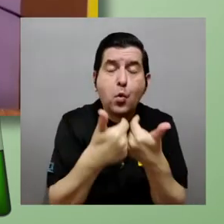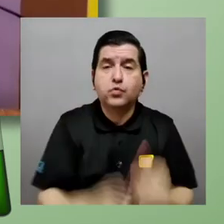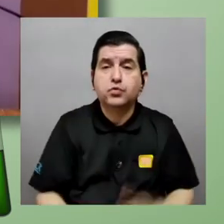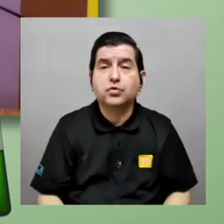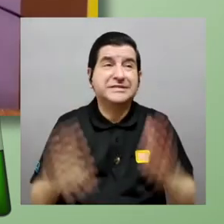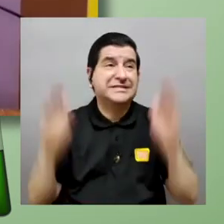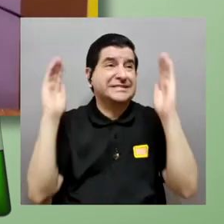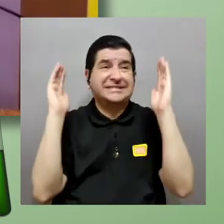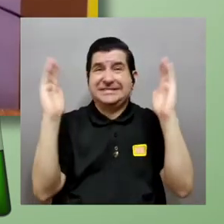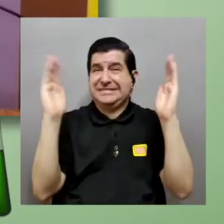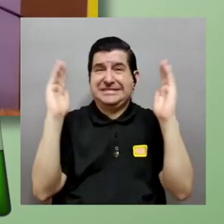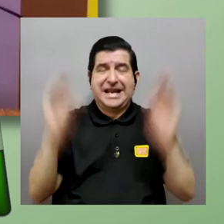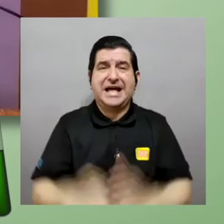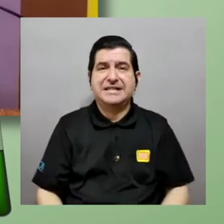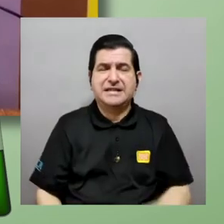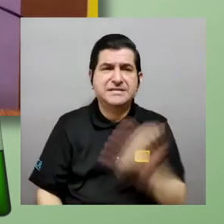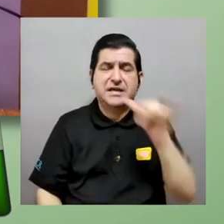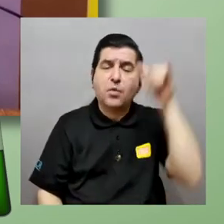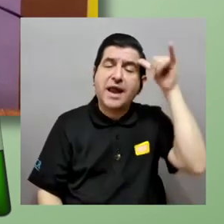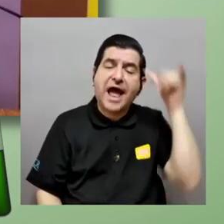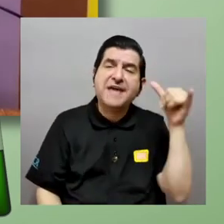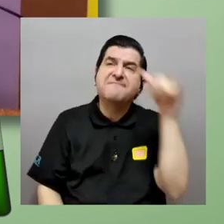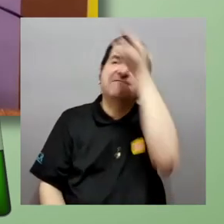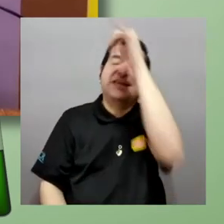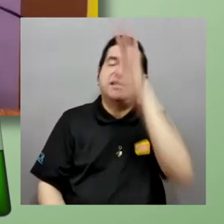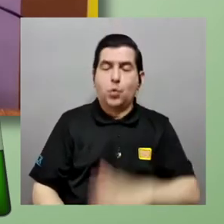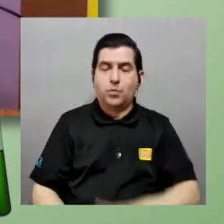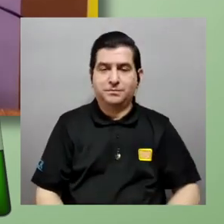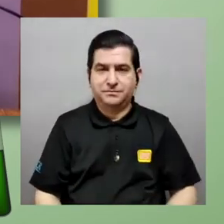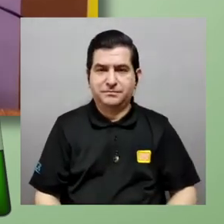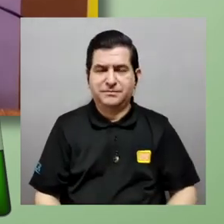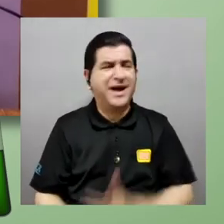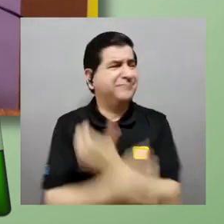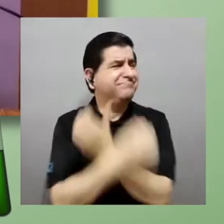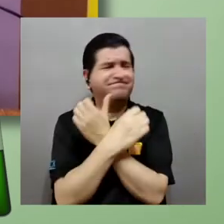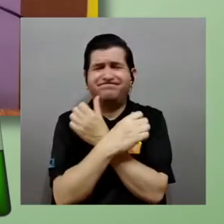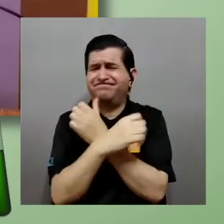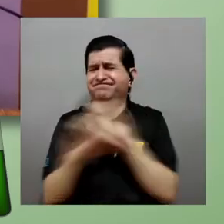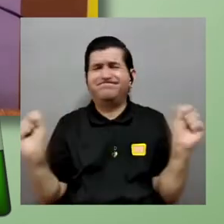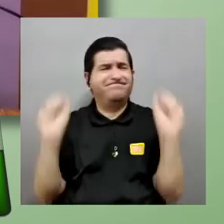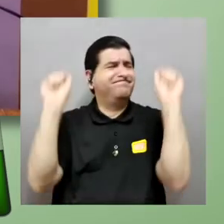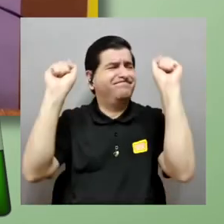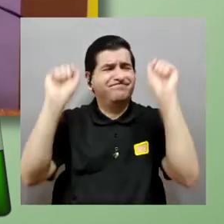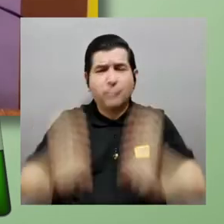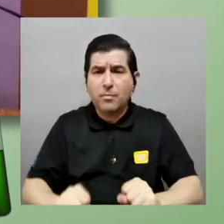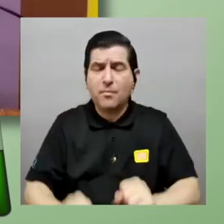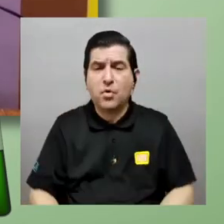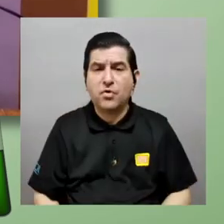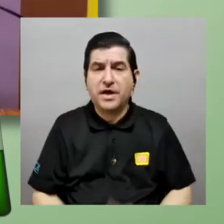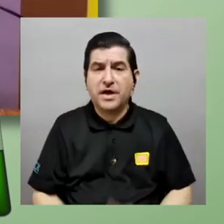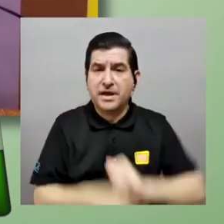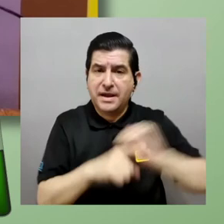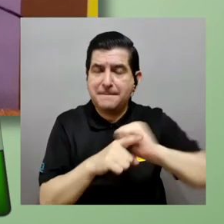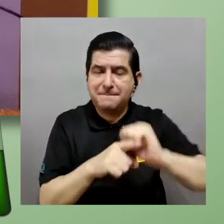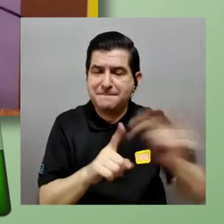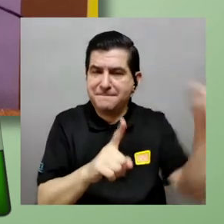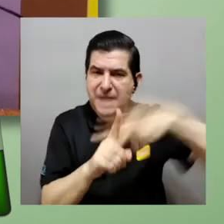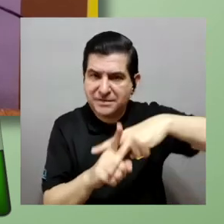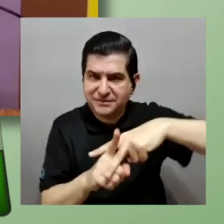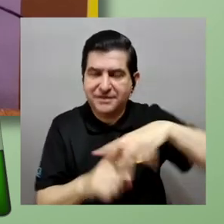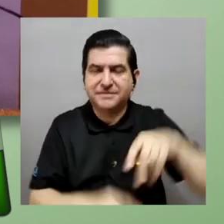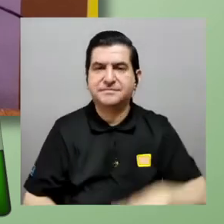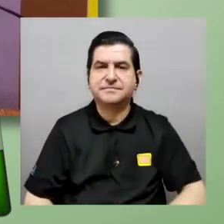conjuntos como muy grandes como infinitos verdad por la imposibilidad de llevarlo a la